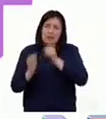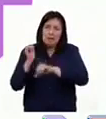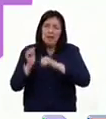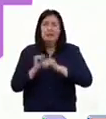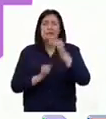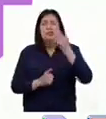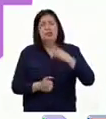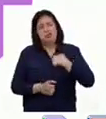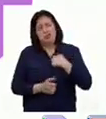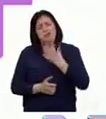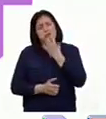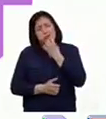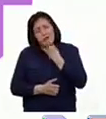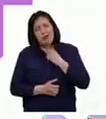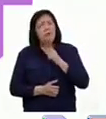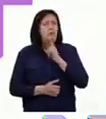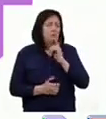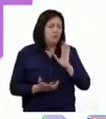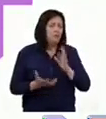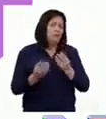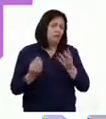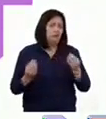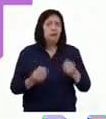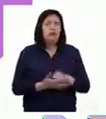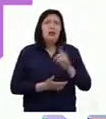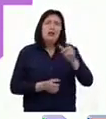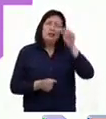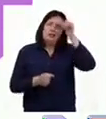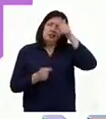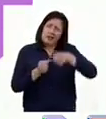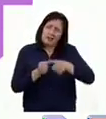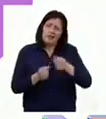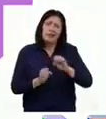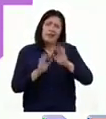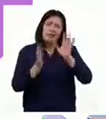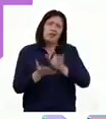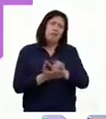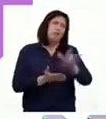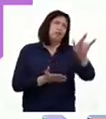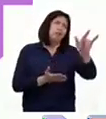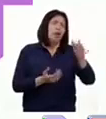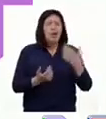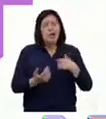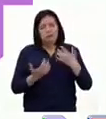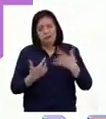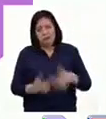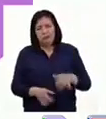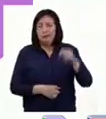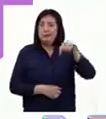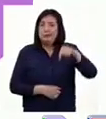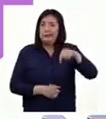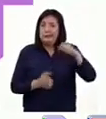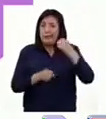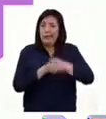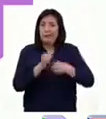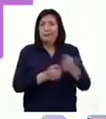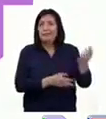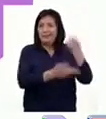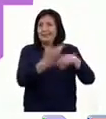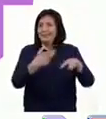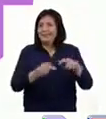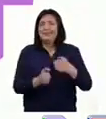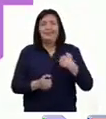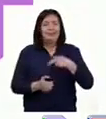yo lo extrañamos mucho. Y recordar el día que se fue nos pone muy tristes, pero este año tiene que volver